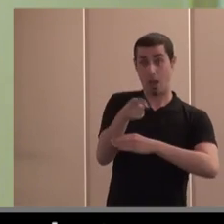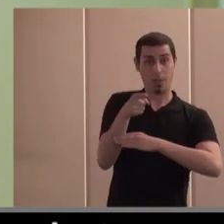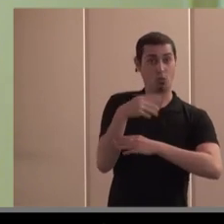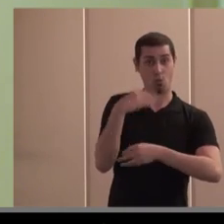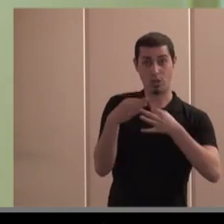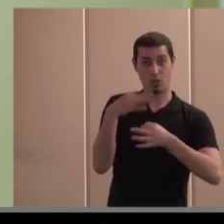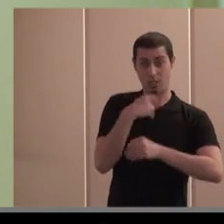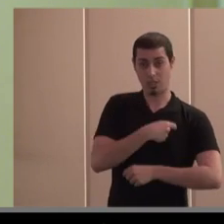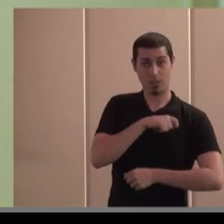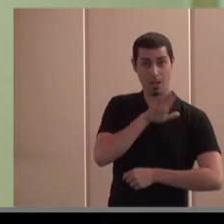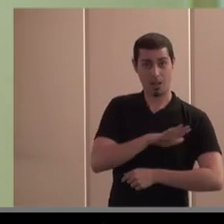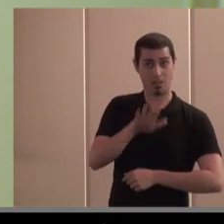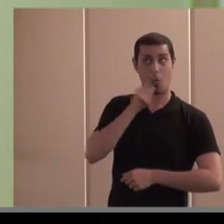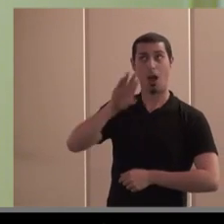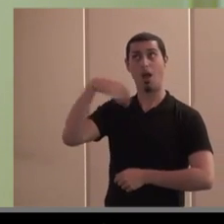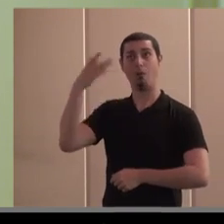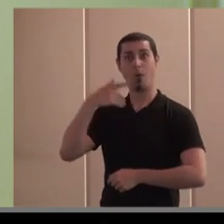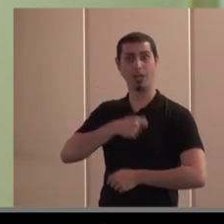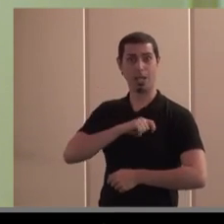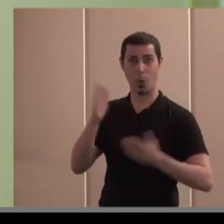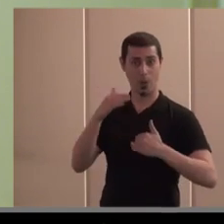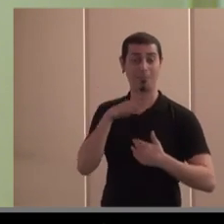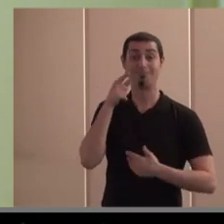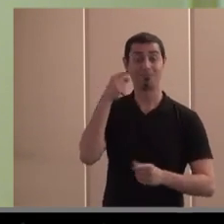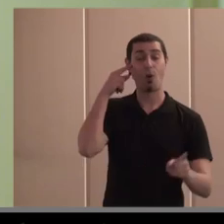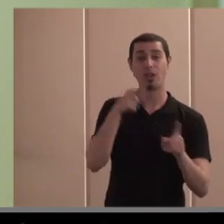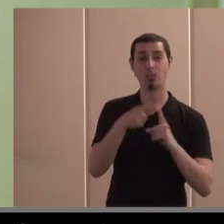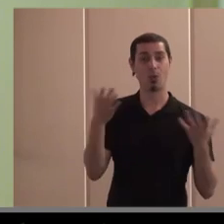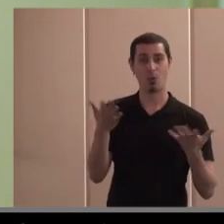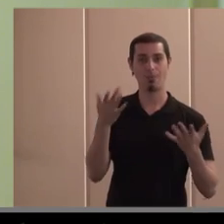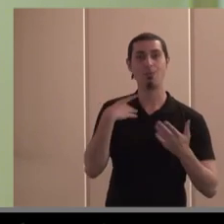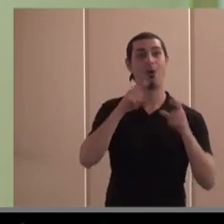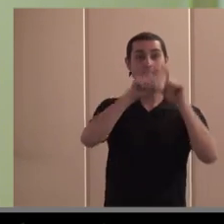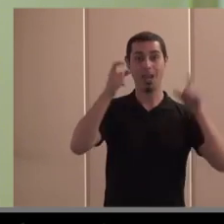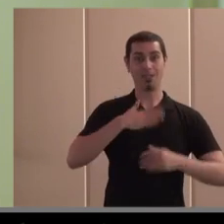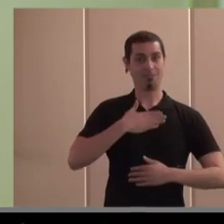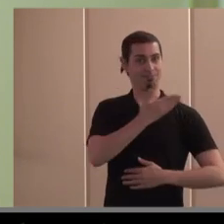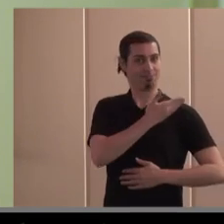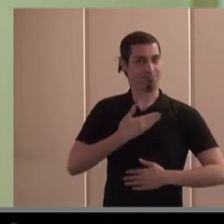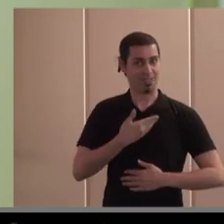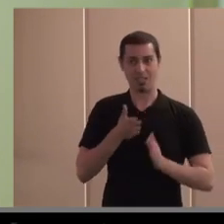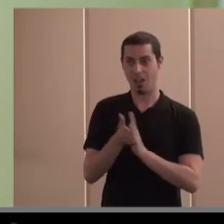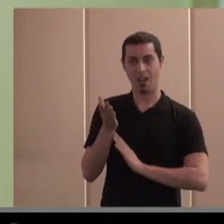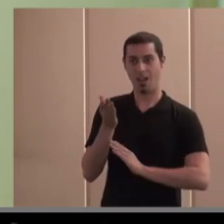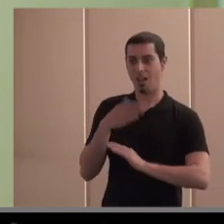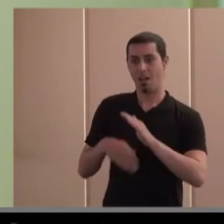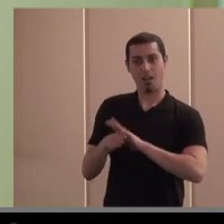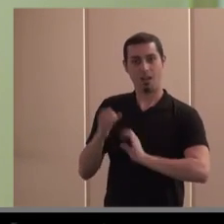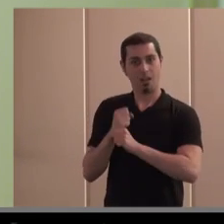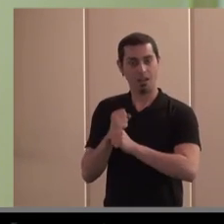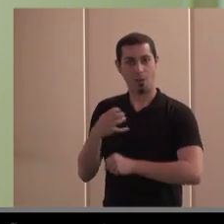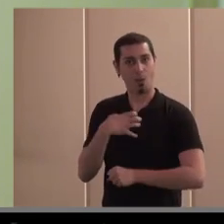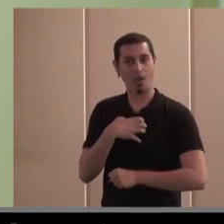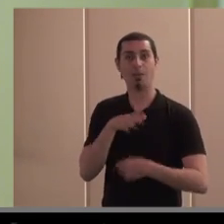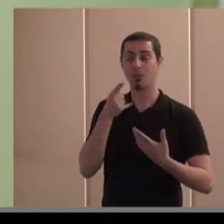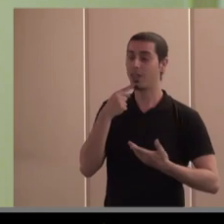existe en otras partes del mundo y que en aquel momento tenía como objetivo de que el empresario ya no podía más sostener la empresa e invitaba a los